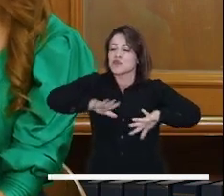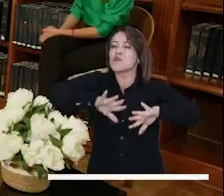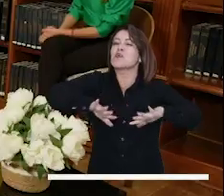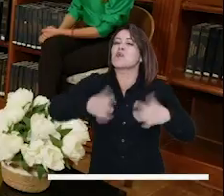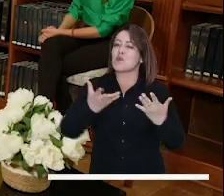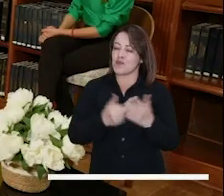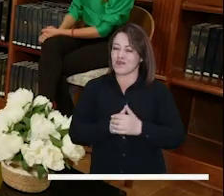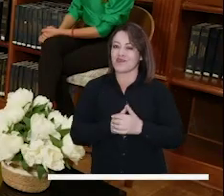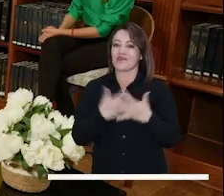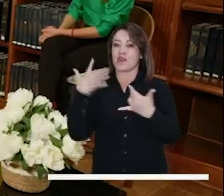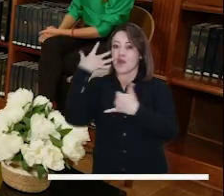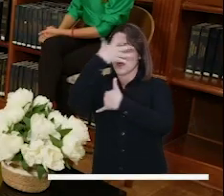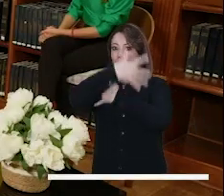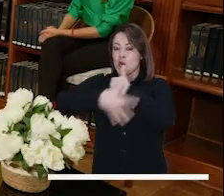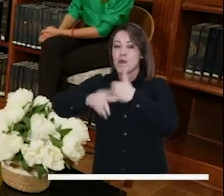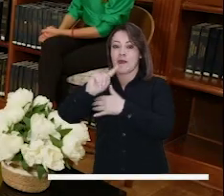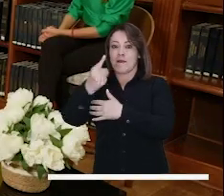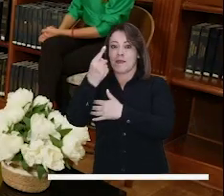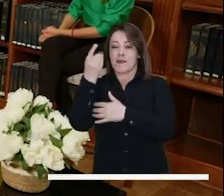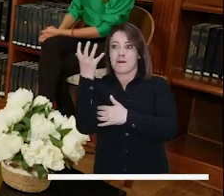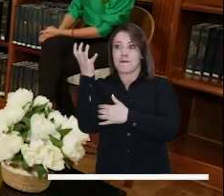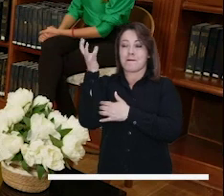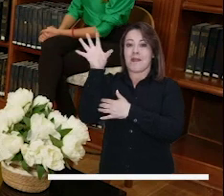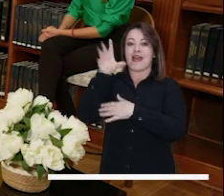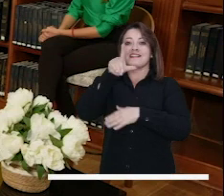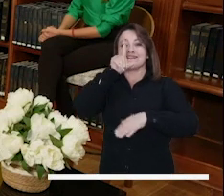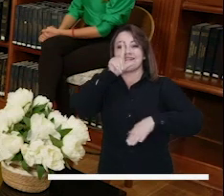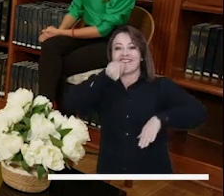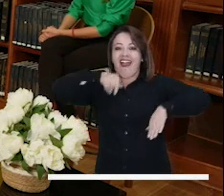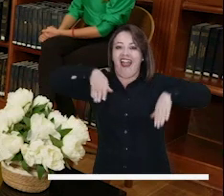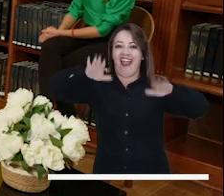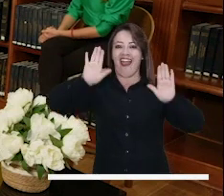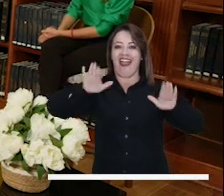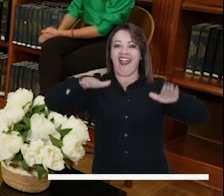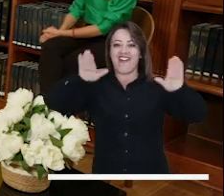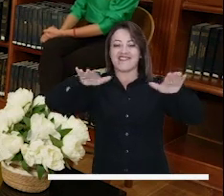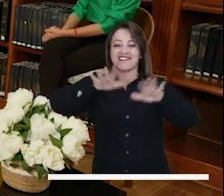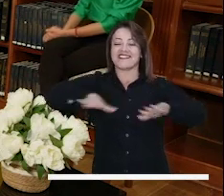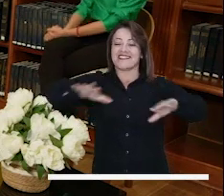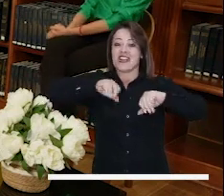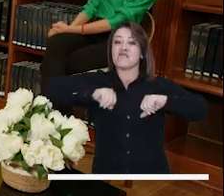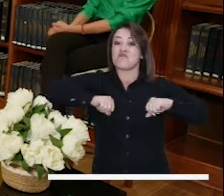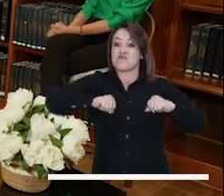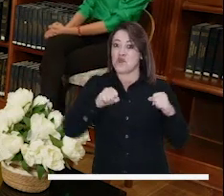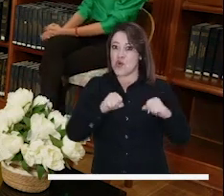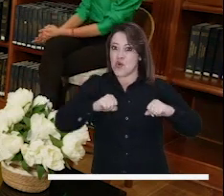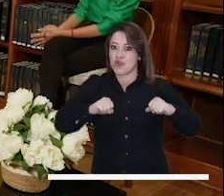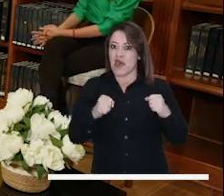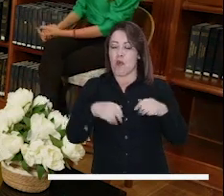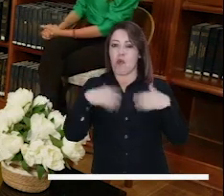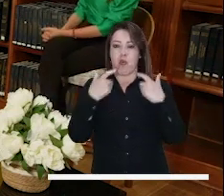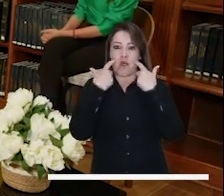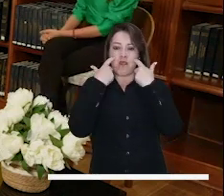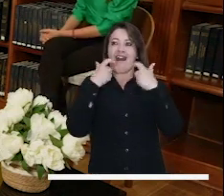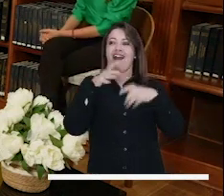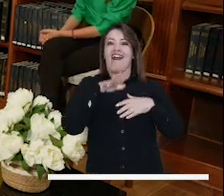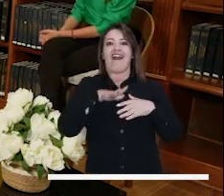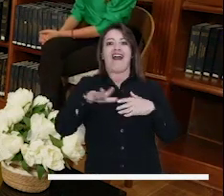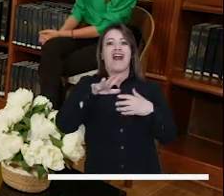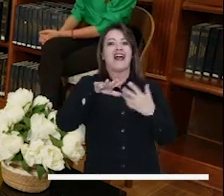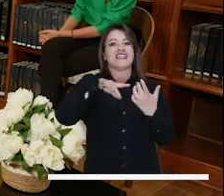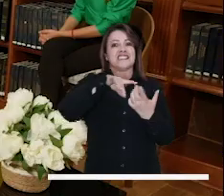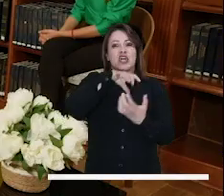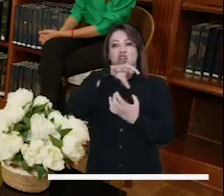la capital? Colombia es el primer país en aves y Bogotá tiene una gran